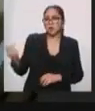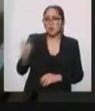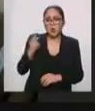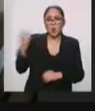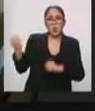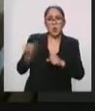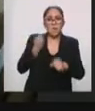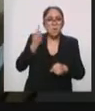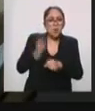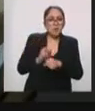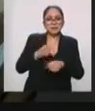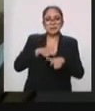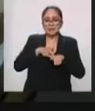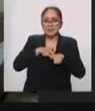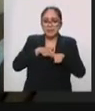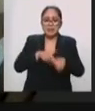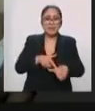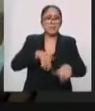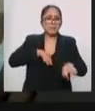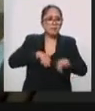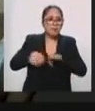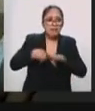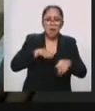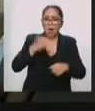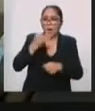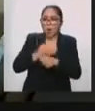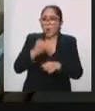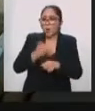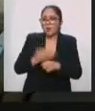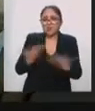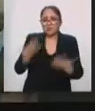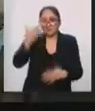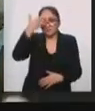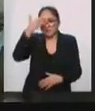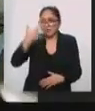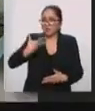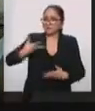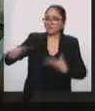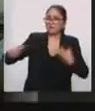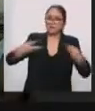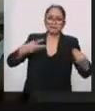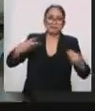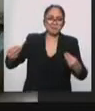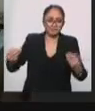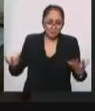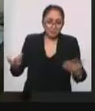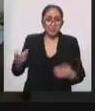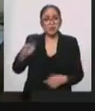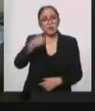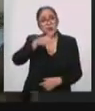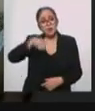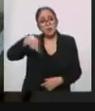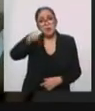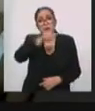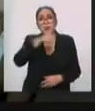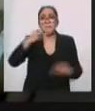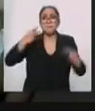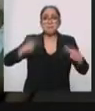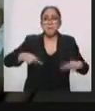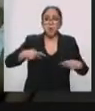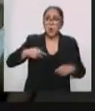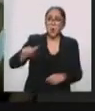de seguir trabajando pese a la pandemia, ¿no? Y bueno, pues, con los que vienen de afuera hemos tenido todas las medidas de sanidad,